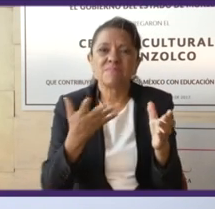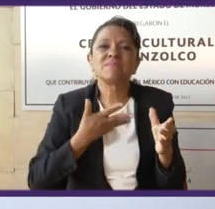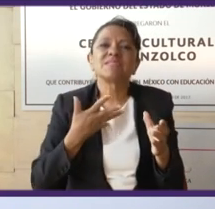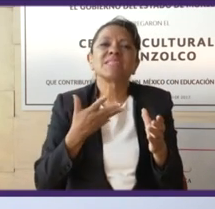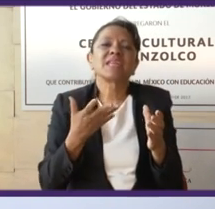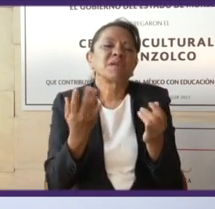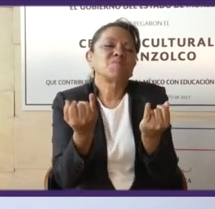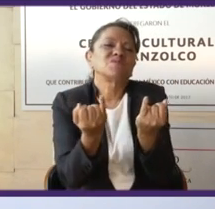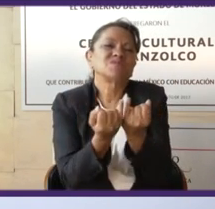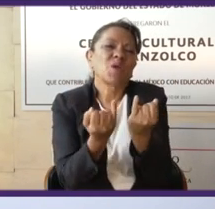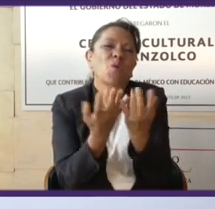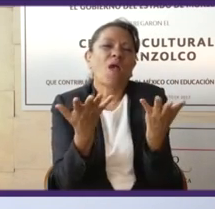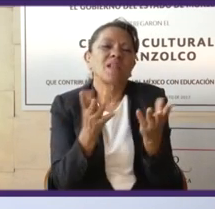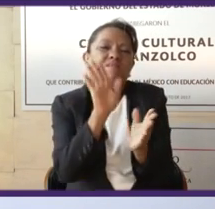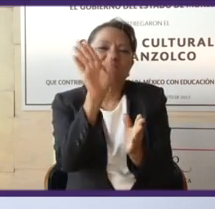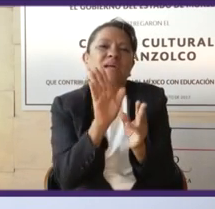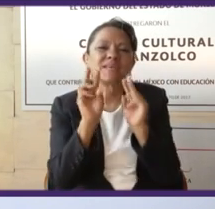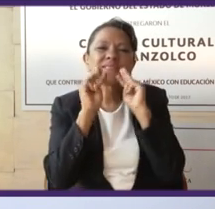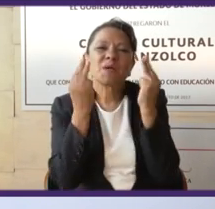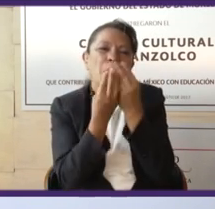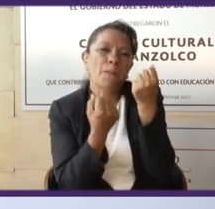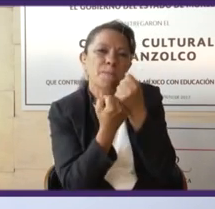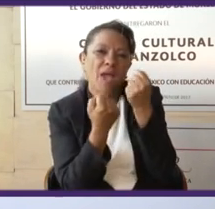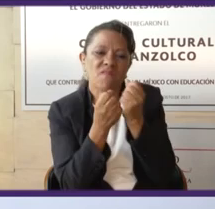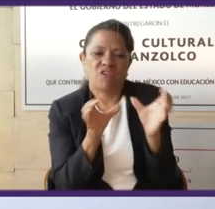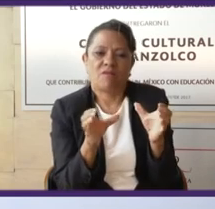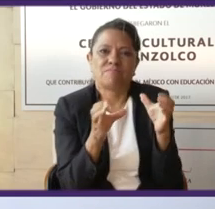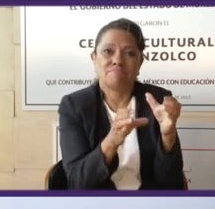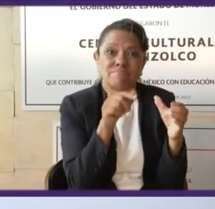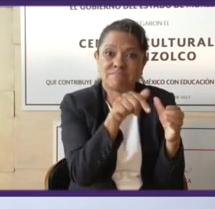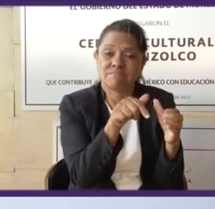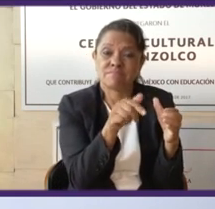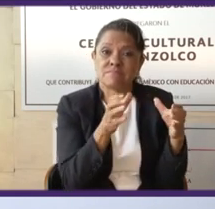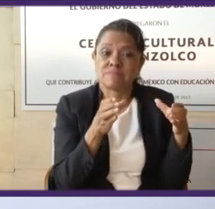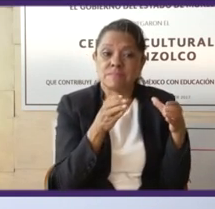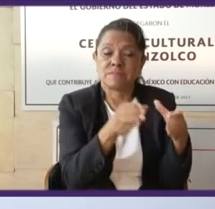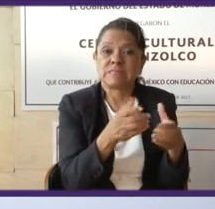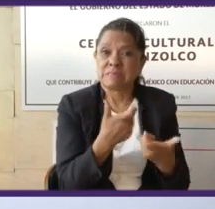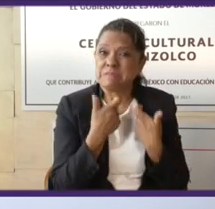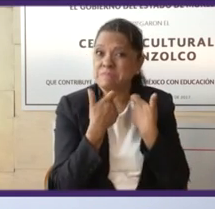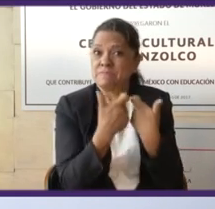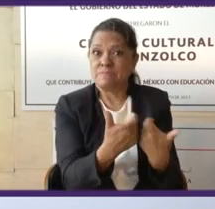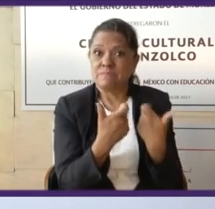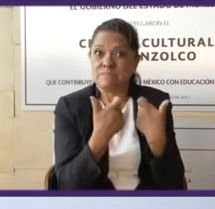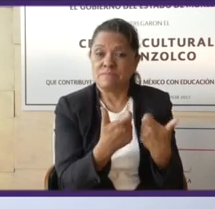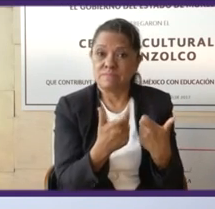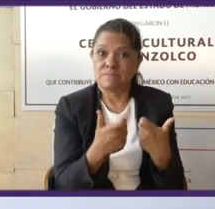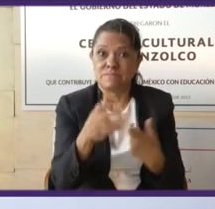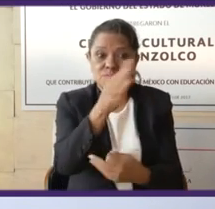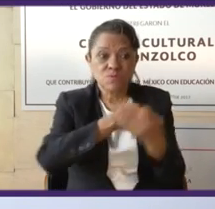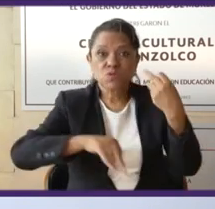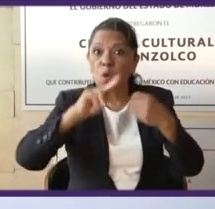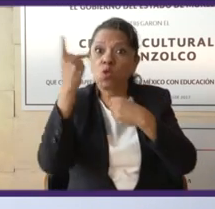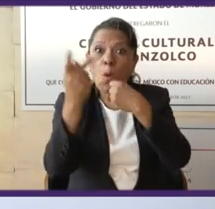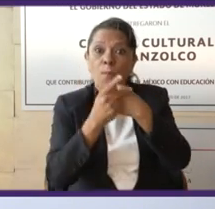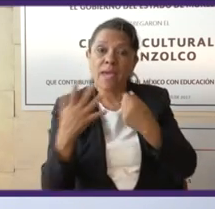oligopolios y poderes fácticos que concentran en buena medida el ingreso al país?